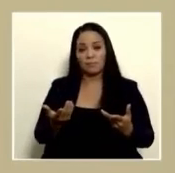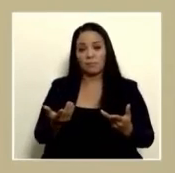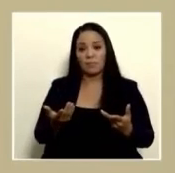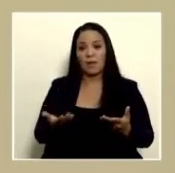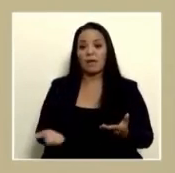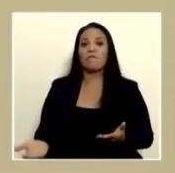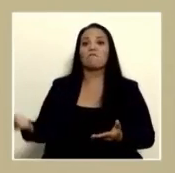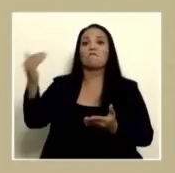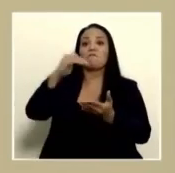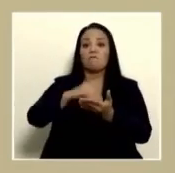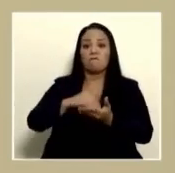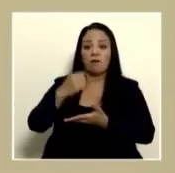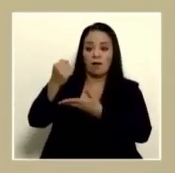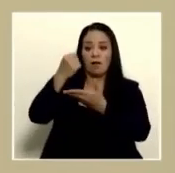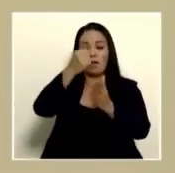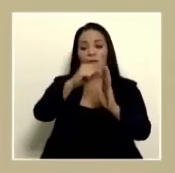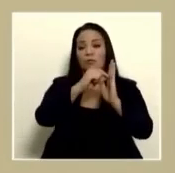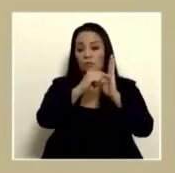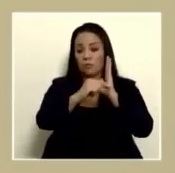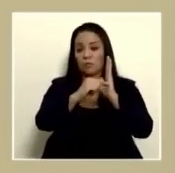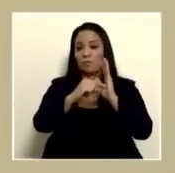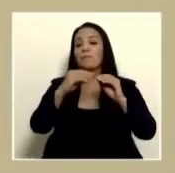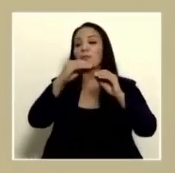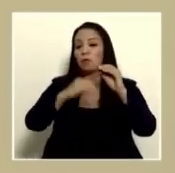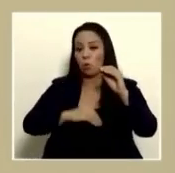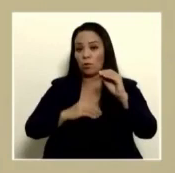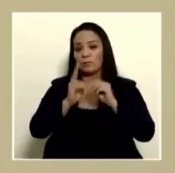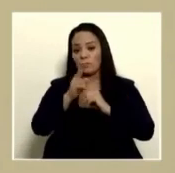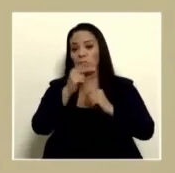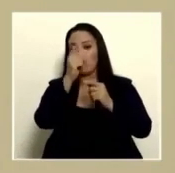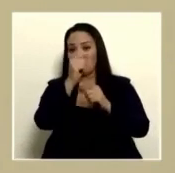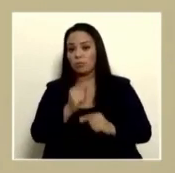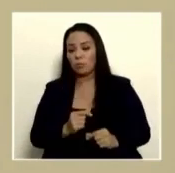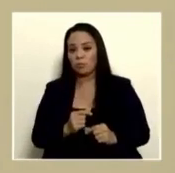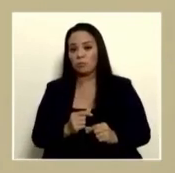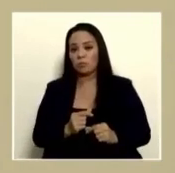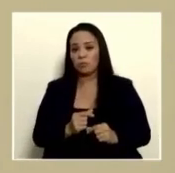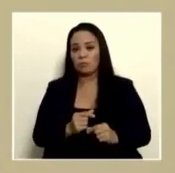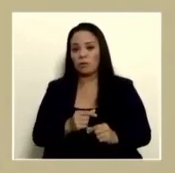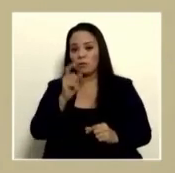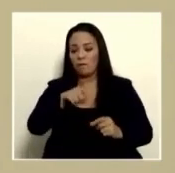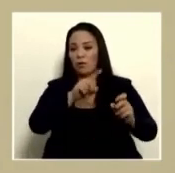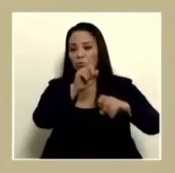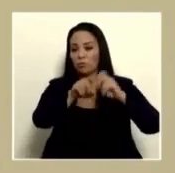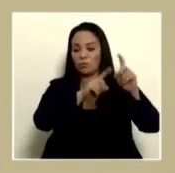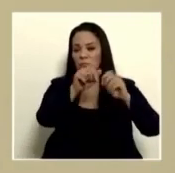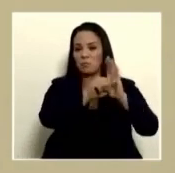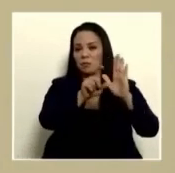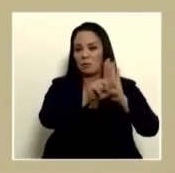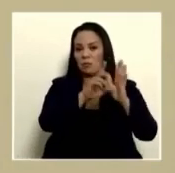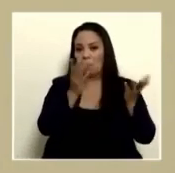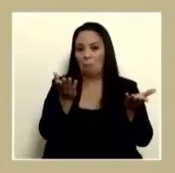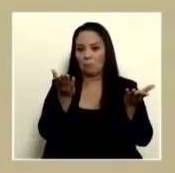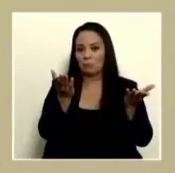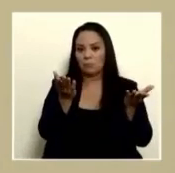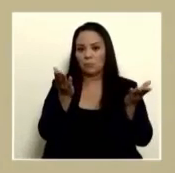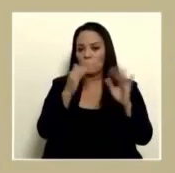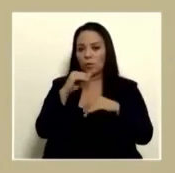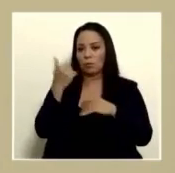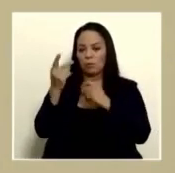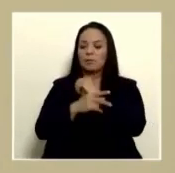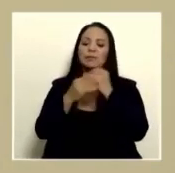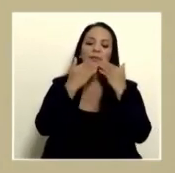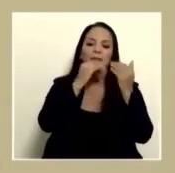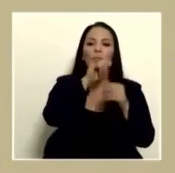presupuestarias menores dentro del mismo presupuesto haya que consultárselas a la asamblea legislativa muchas